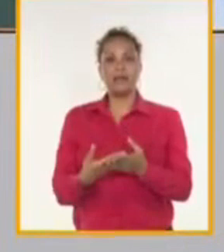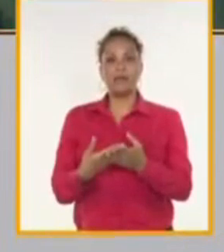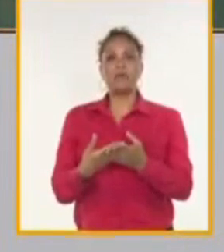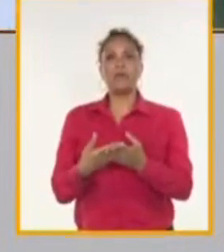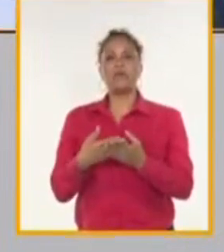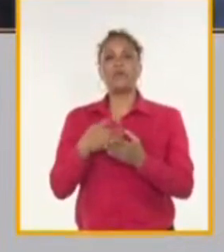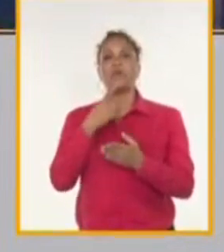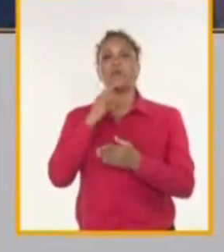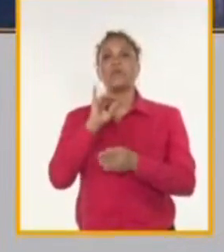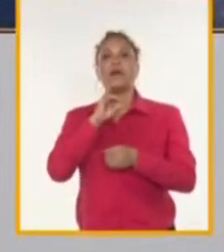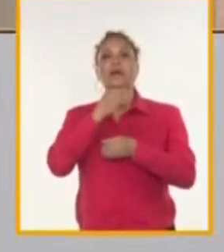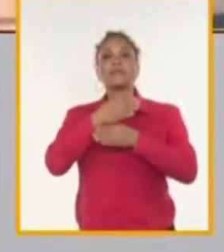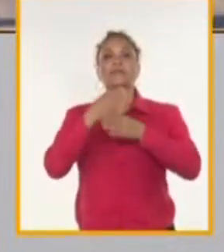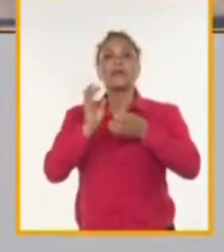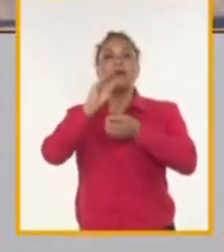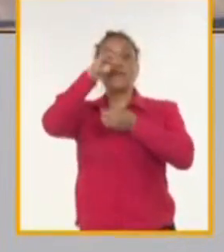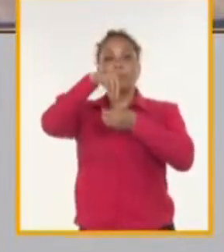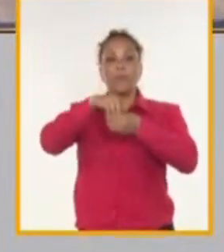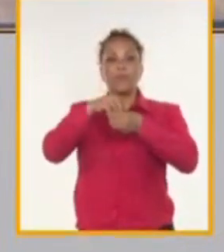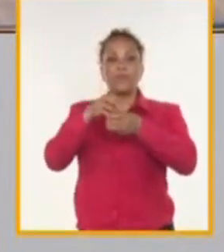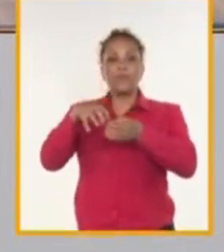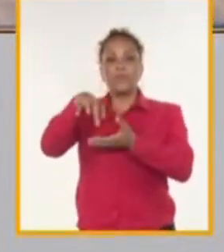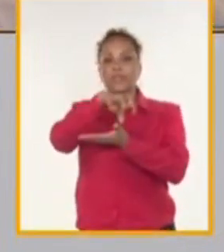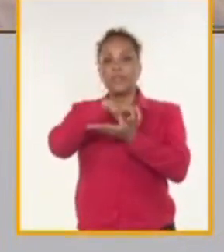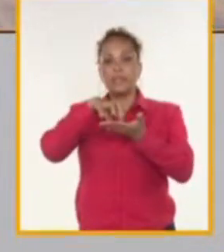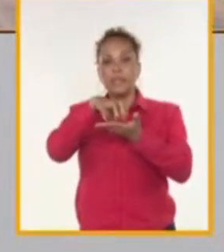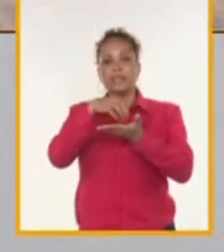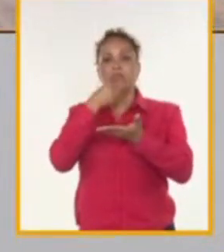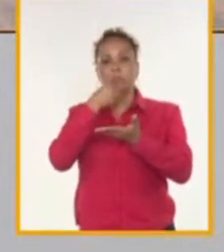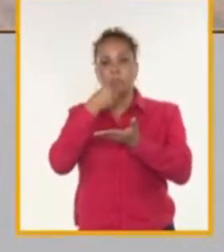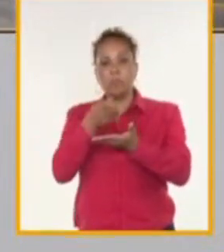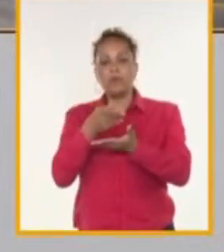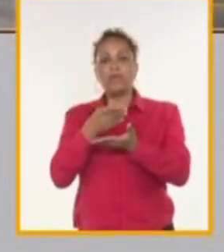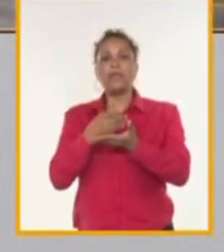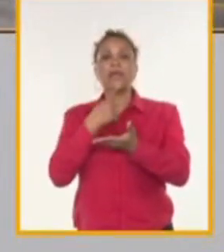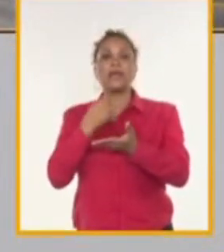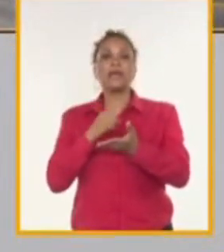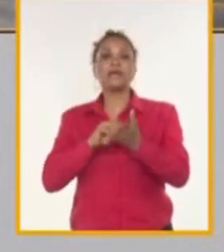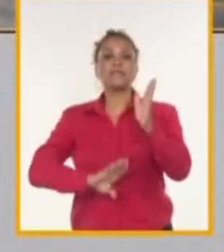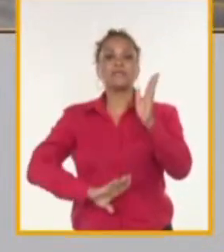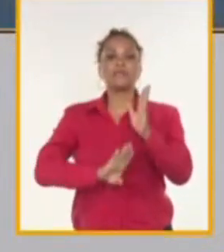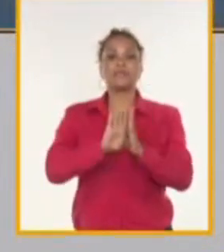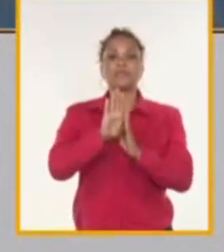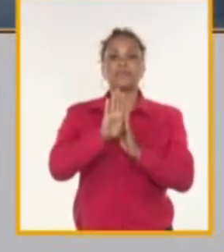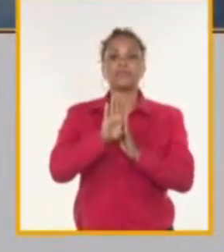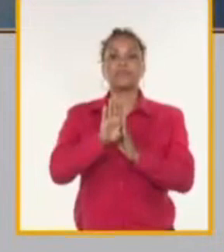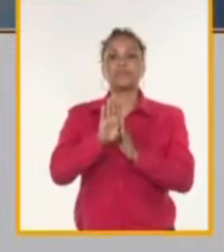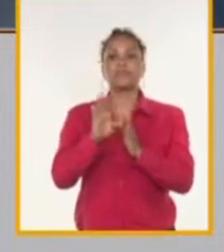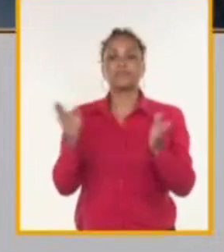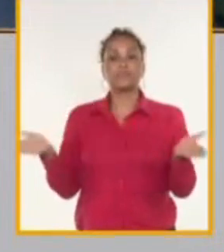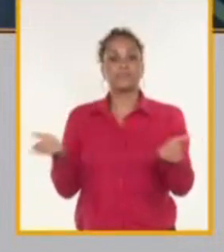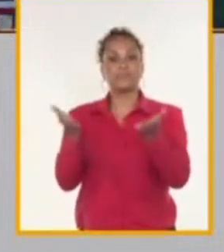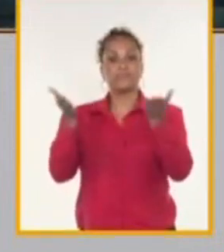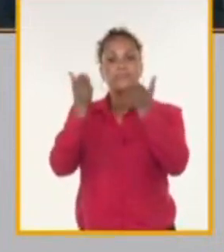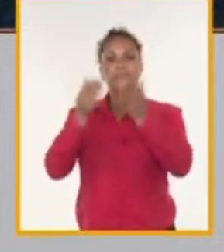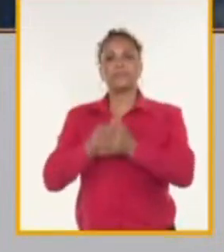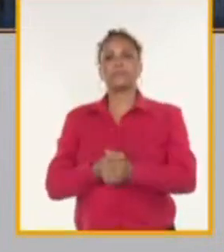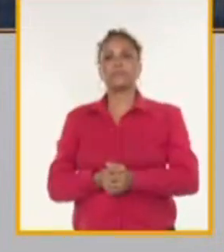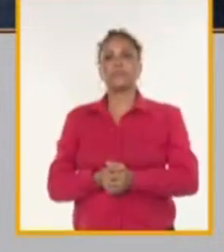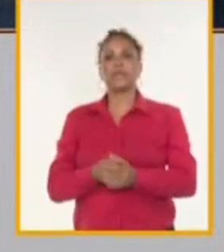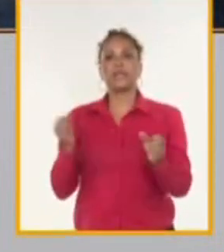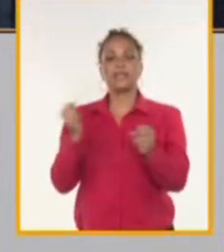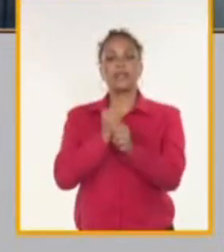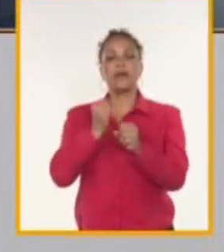una infraestructura que le permite establecerse, crecer, desarrollarse, además de operaciones 24